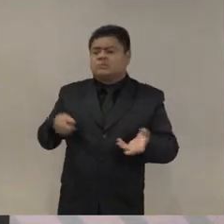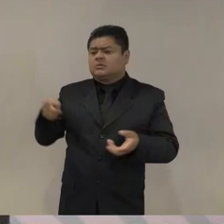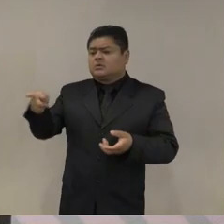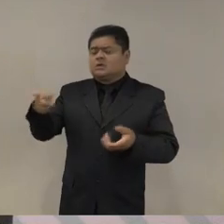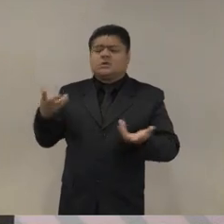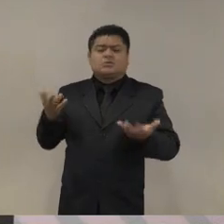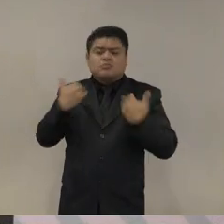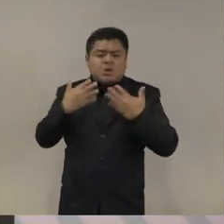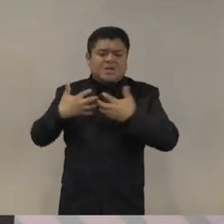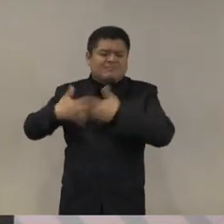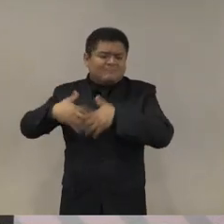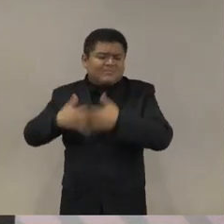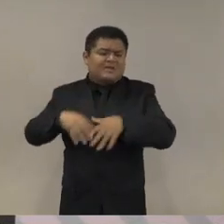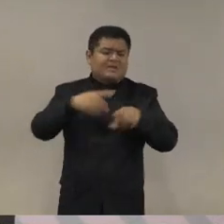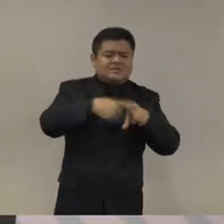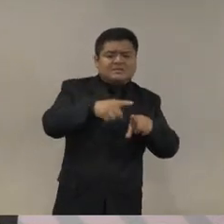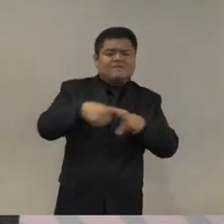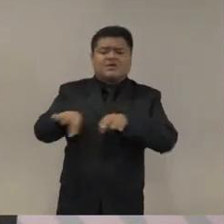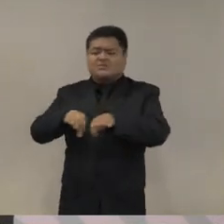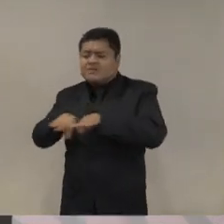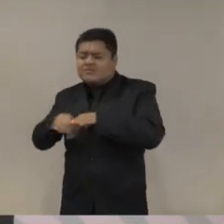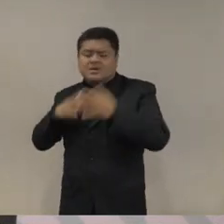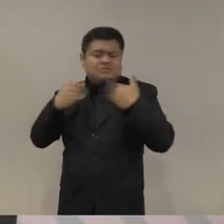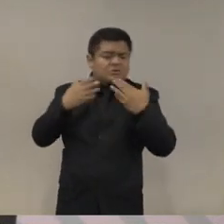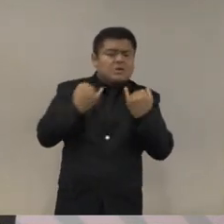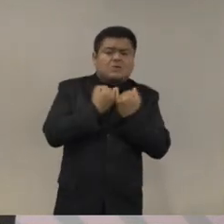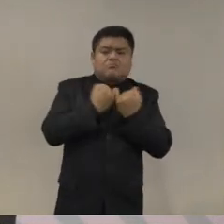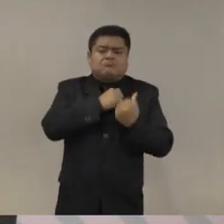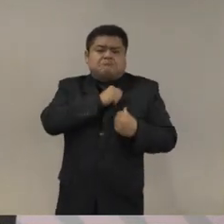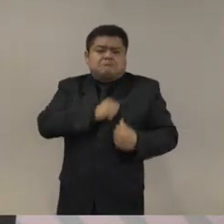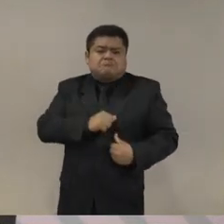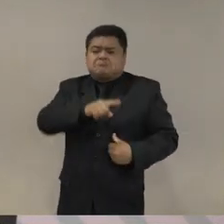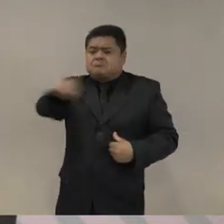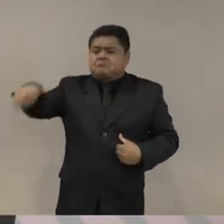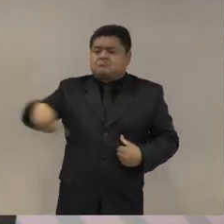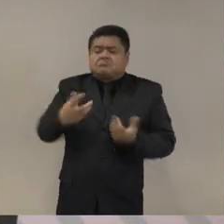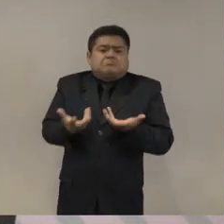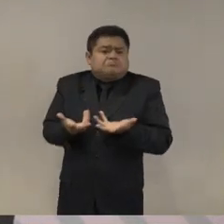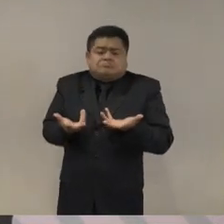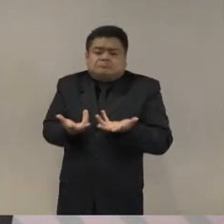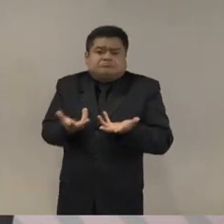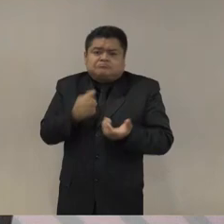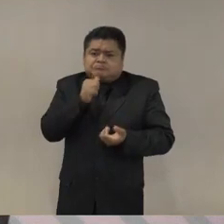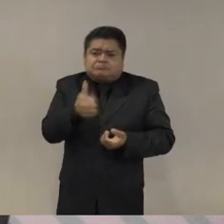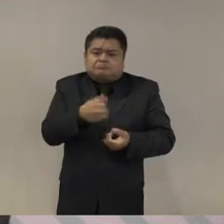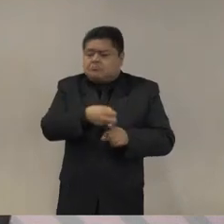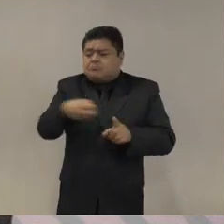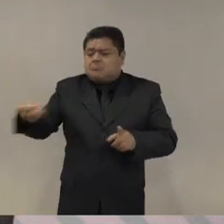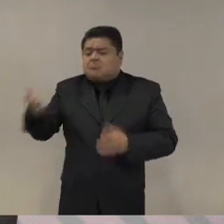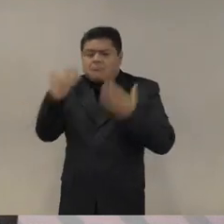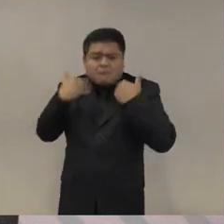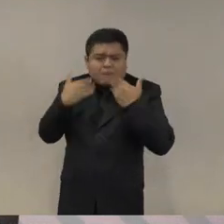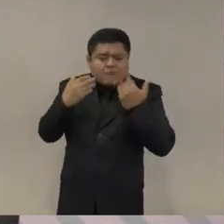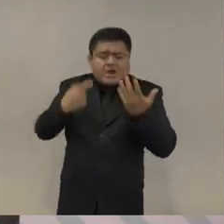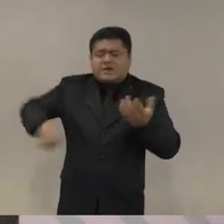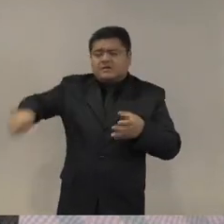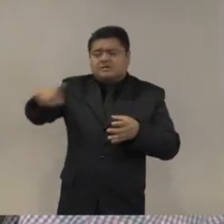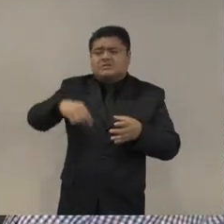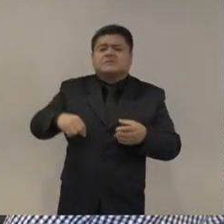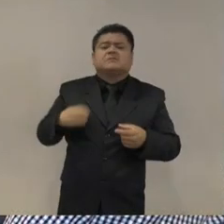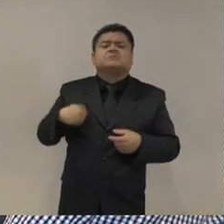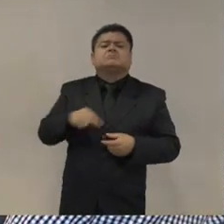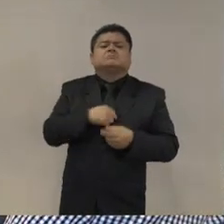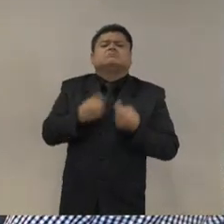estructurales y la falta de coordinación de las autoridades locales de la zona metropolitana de la laguna se